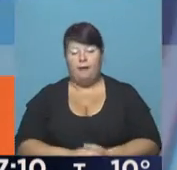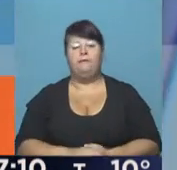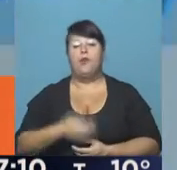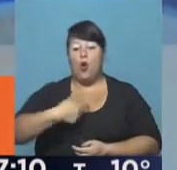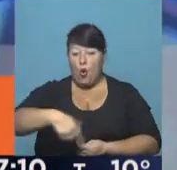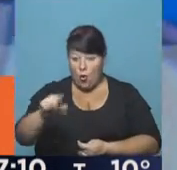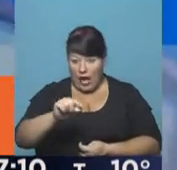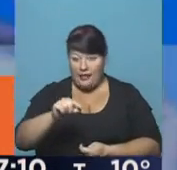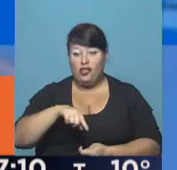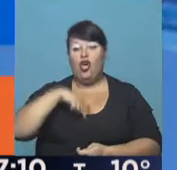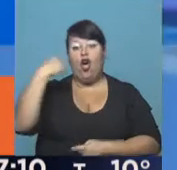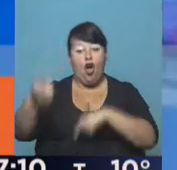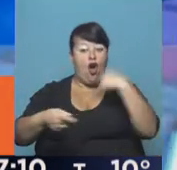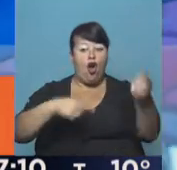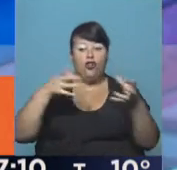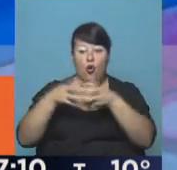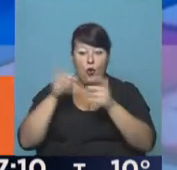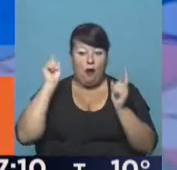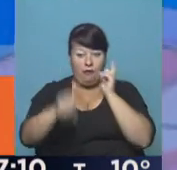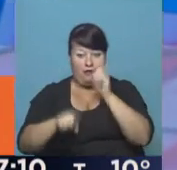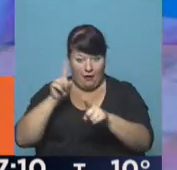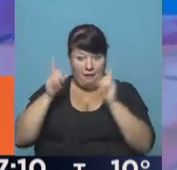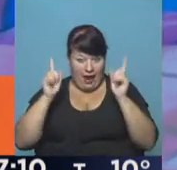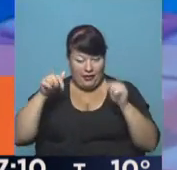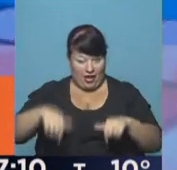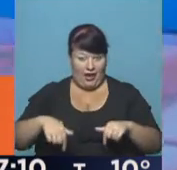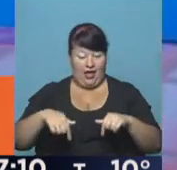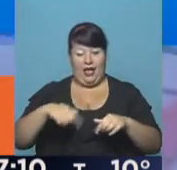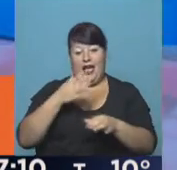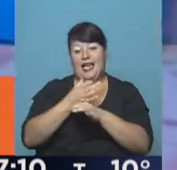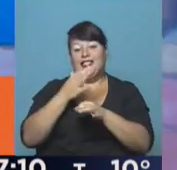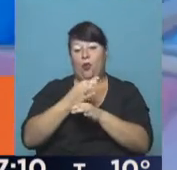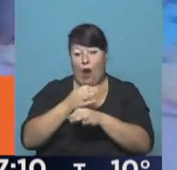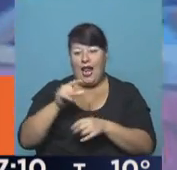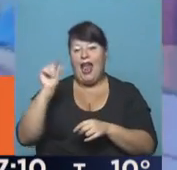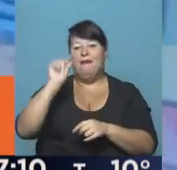En minutos, cuando vayan llegando más integrantes también de los docentes a esta escuela itinerante. ¡Gracias! ¡Gracias! ¡Gracias! ¡Gracias! ¡Gracias! ¡Gracias!